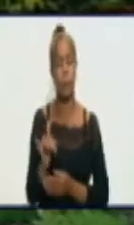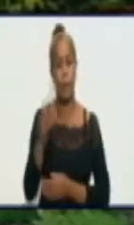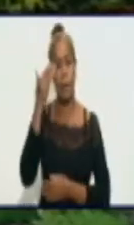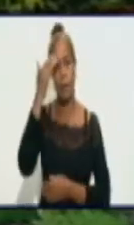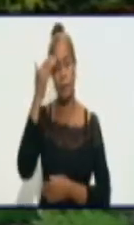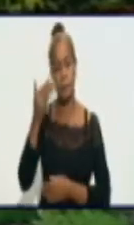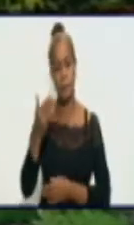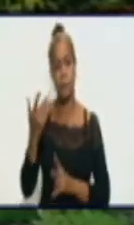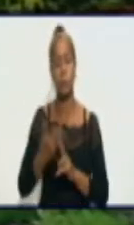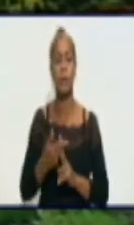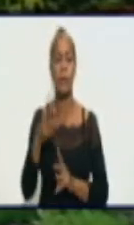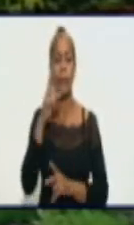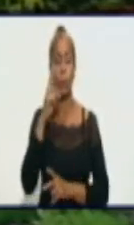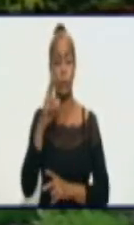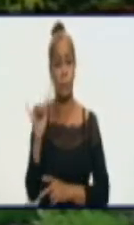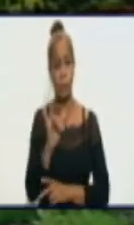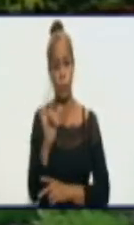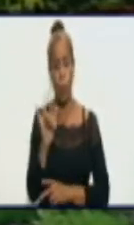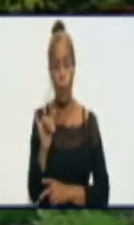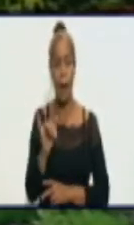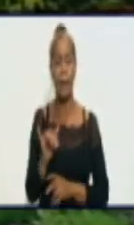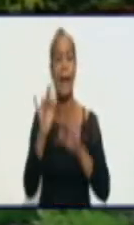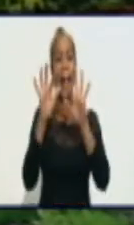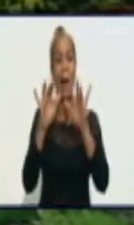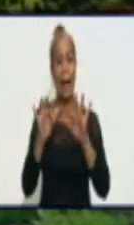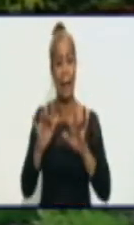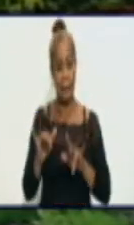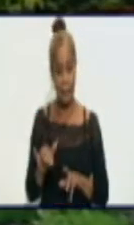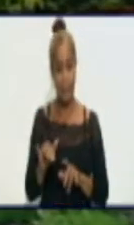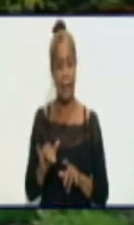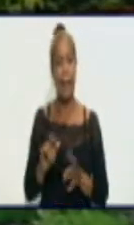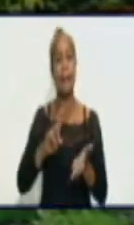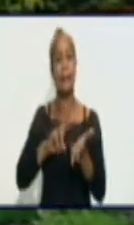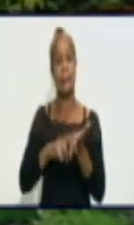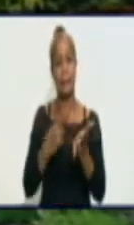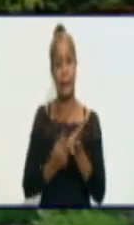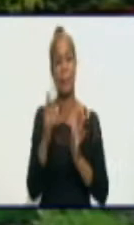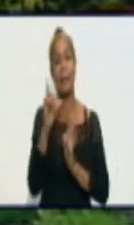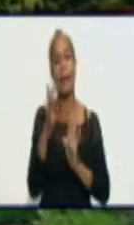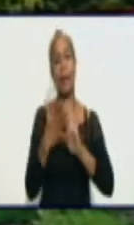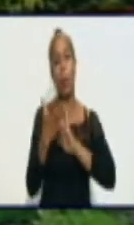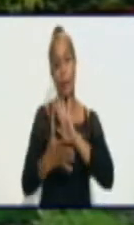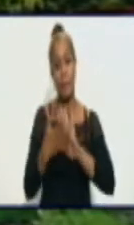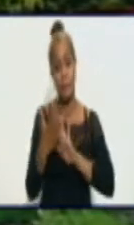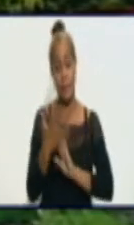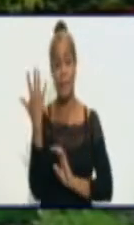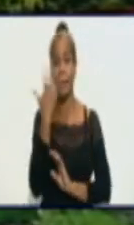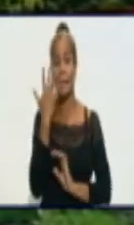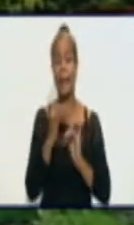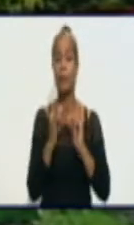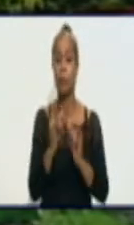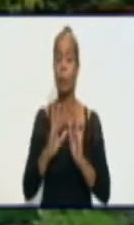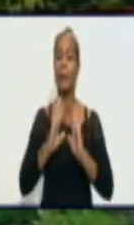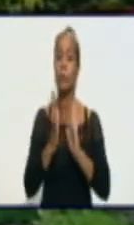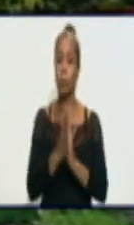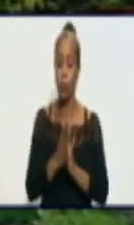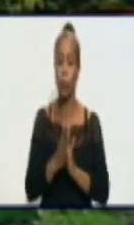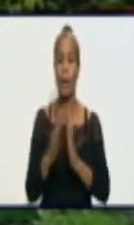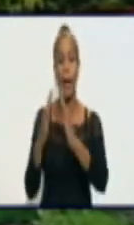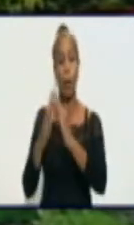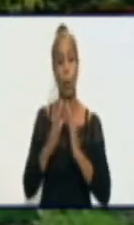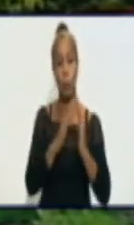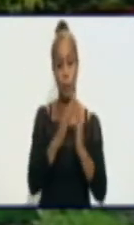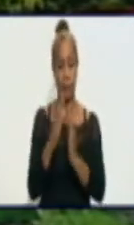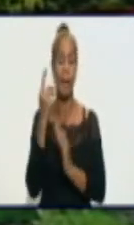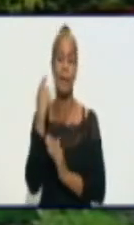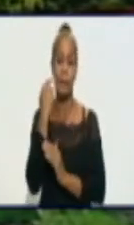Conocimiento para la traductora en lengua de señas, Salina Aguilera, quien se encarga pues de enviar nuestro mensaje a toda la comunidad sorda e